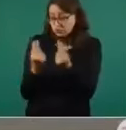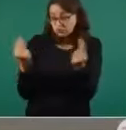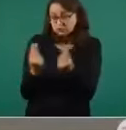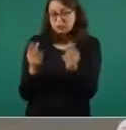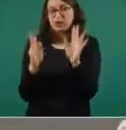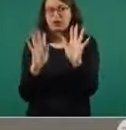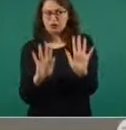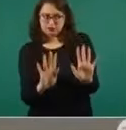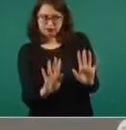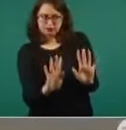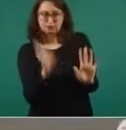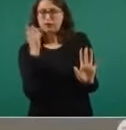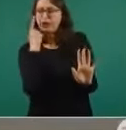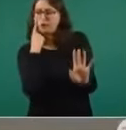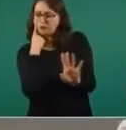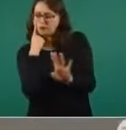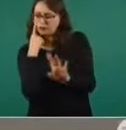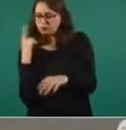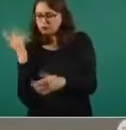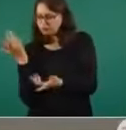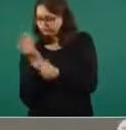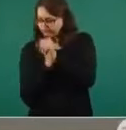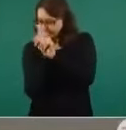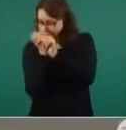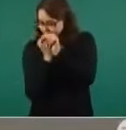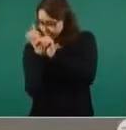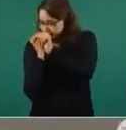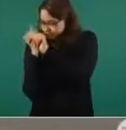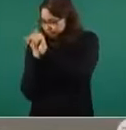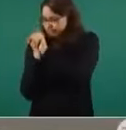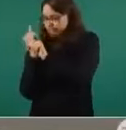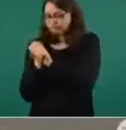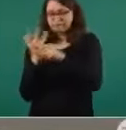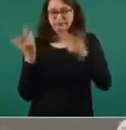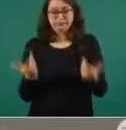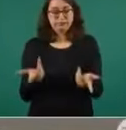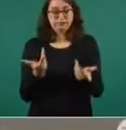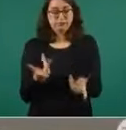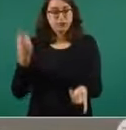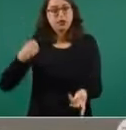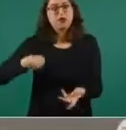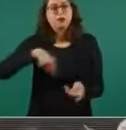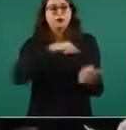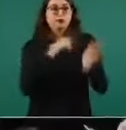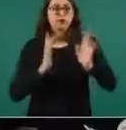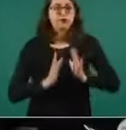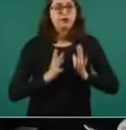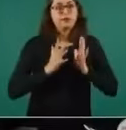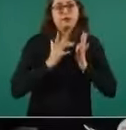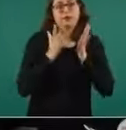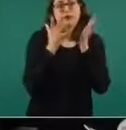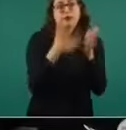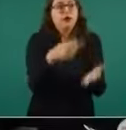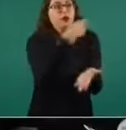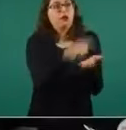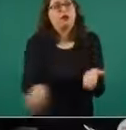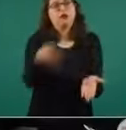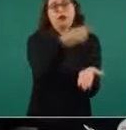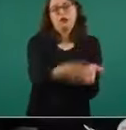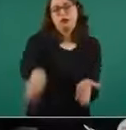no debemos de ser consumistas, hay que comprar lo que